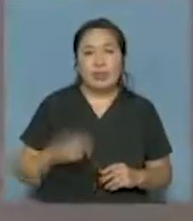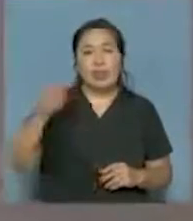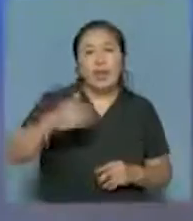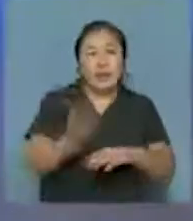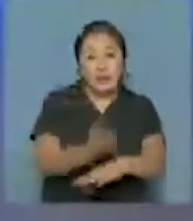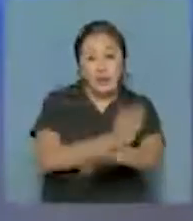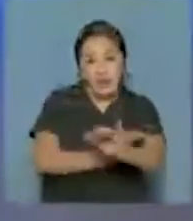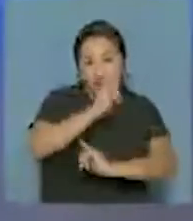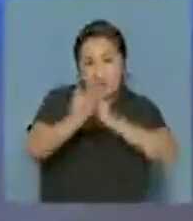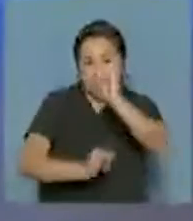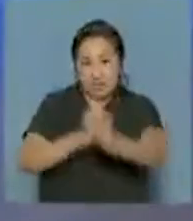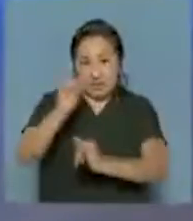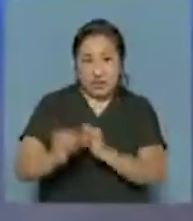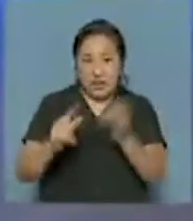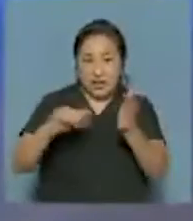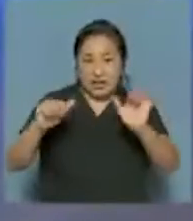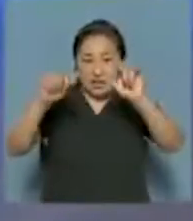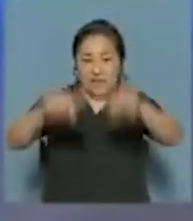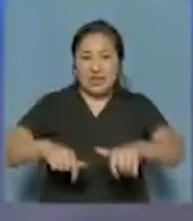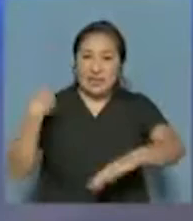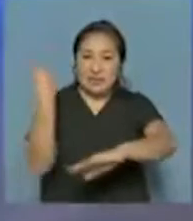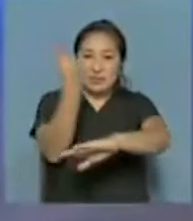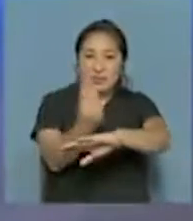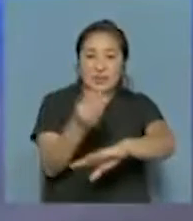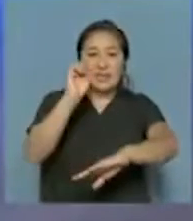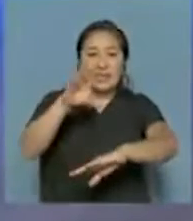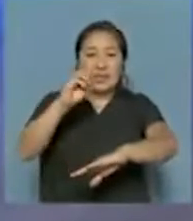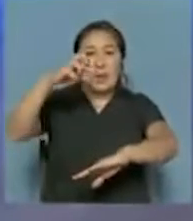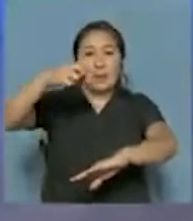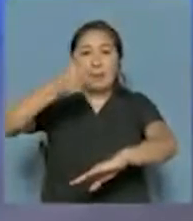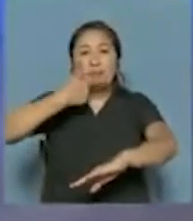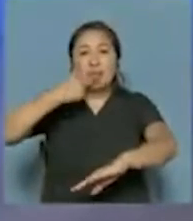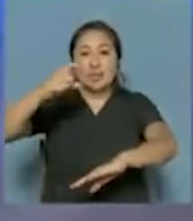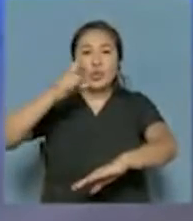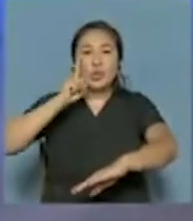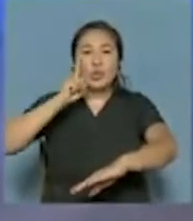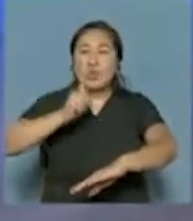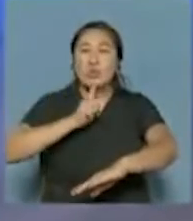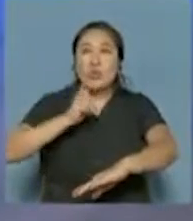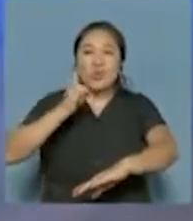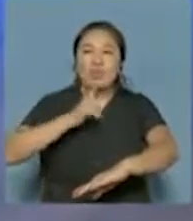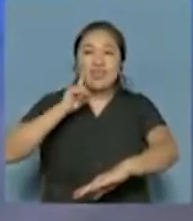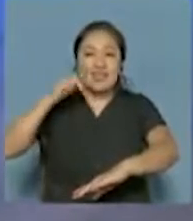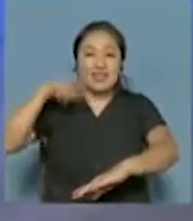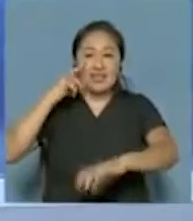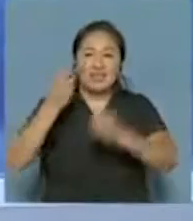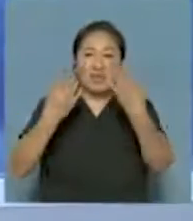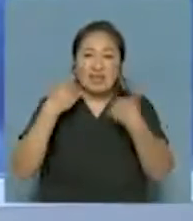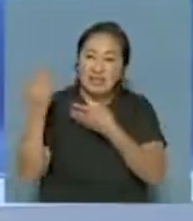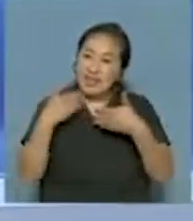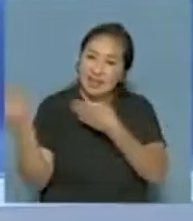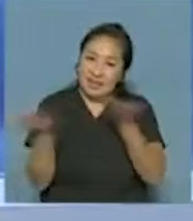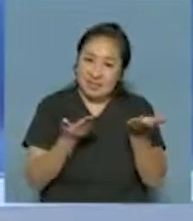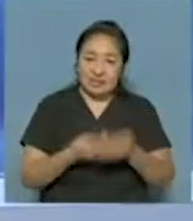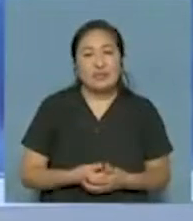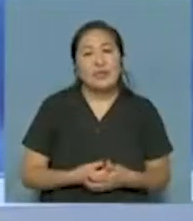Lo anticipamos al comienzo del noticiero, la presencia del doctor Pedro Pascutini, presidente de la Cámara del Tabaco, ya aquí con nosotros. Buenas tardes, gracias por venir,